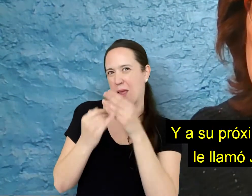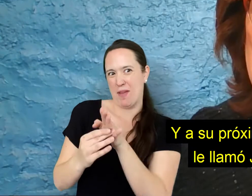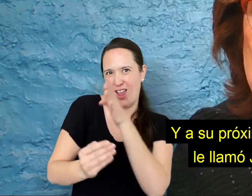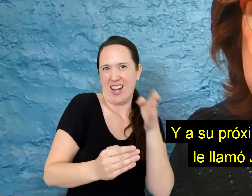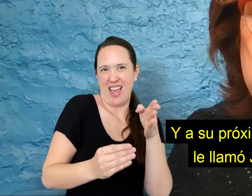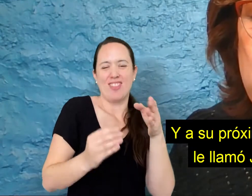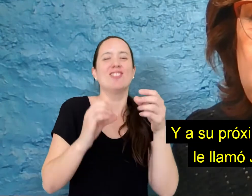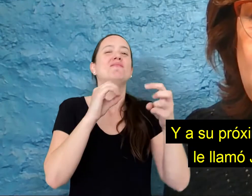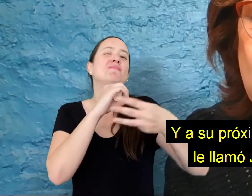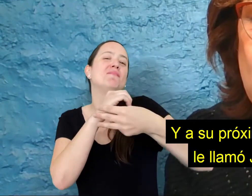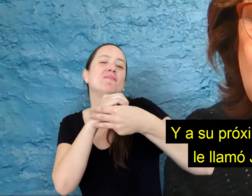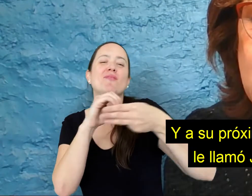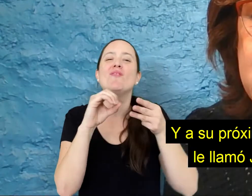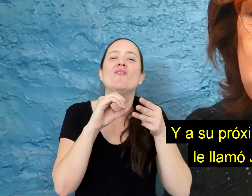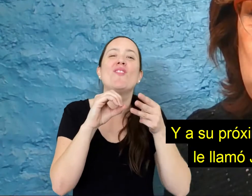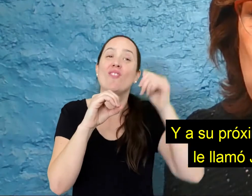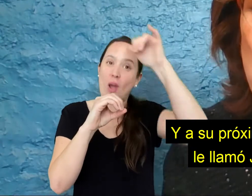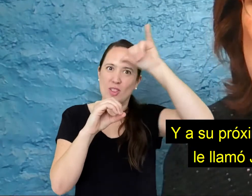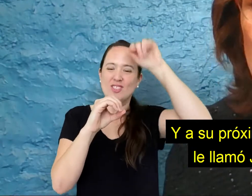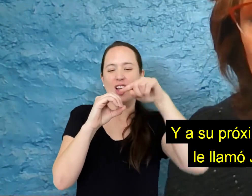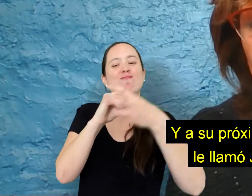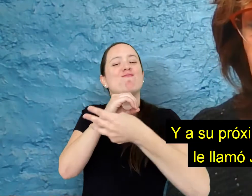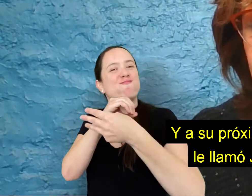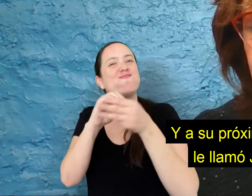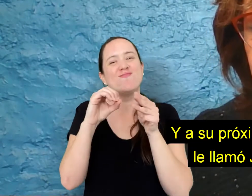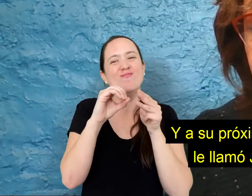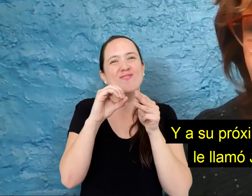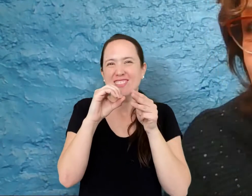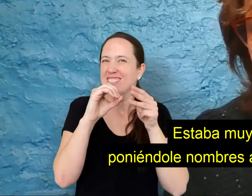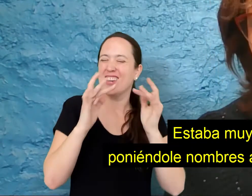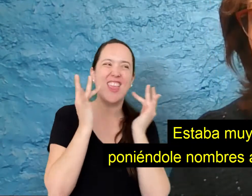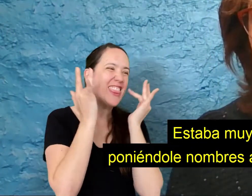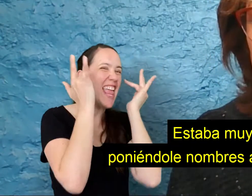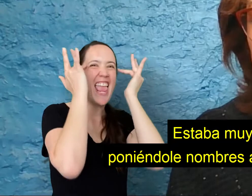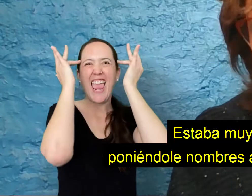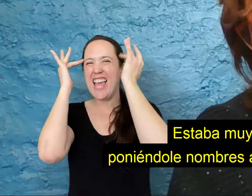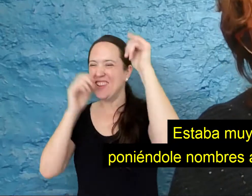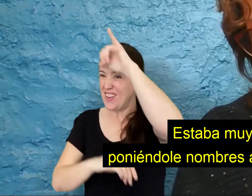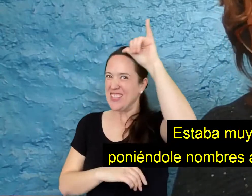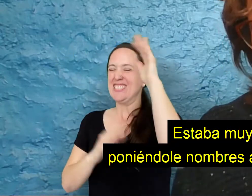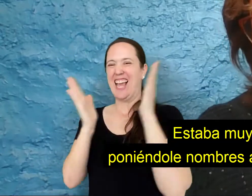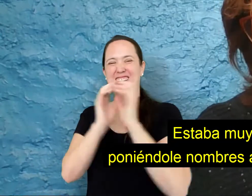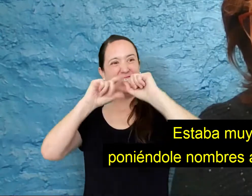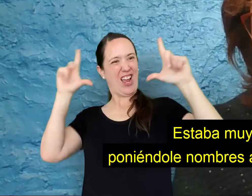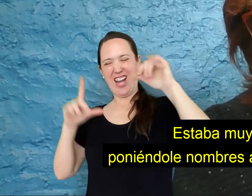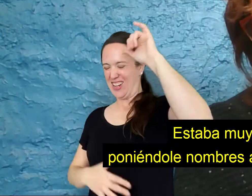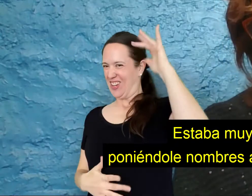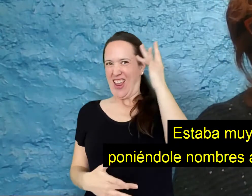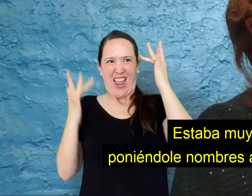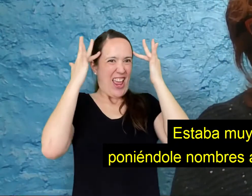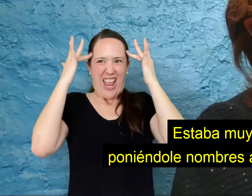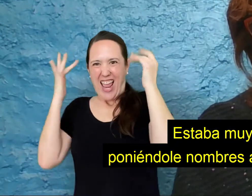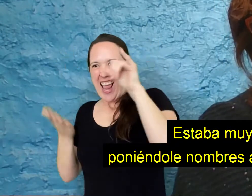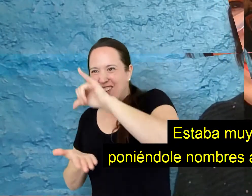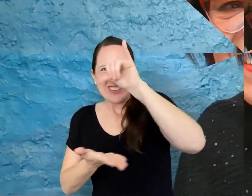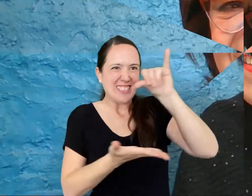Y a su próximo amigo, le llamó Júpiter. Estaba muy contento poniéndole nombres a cada